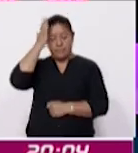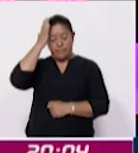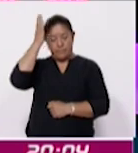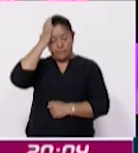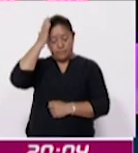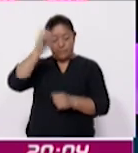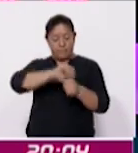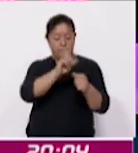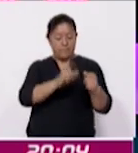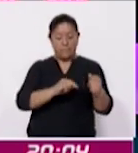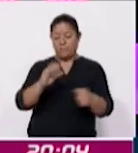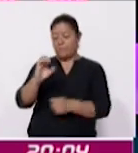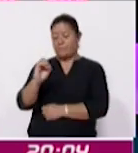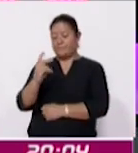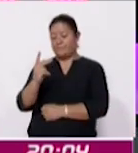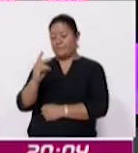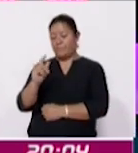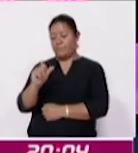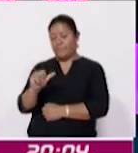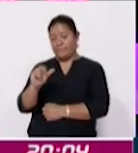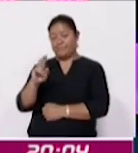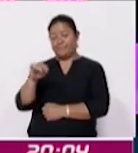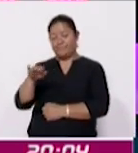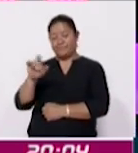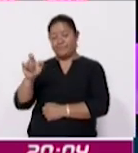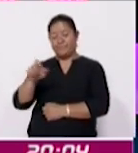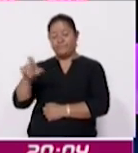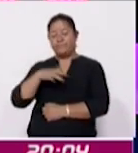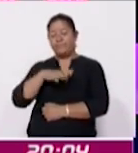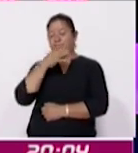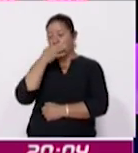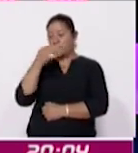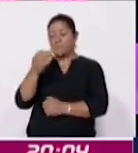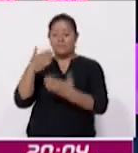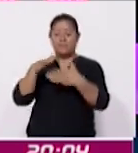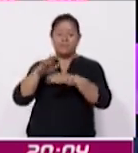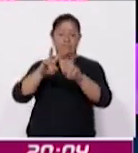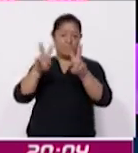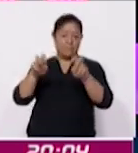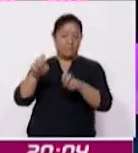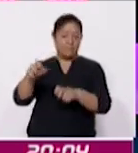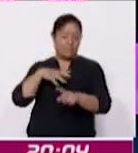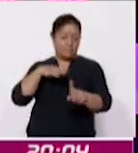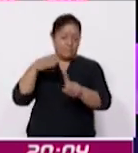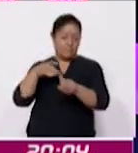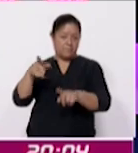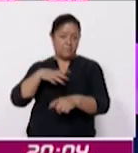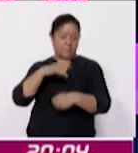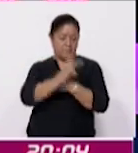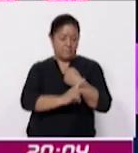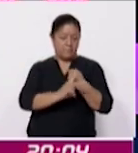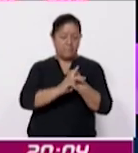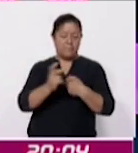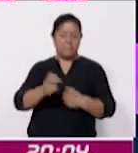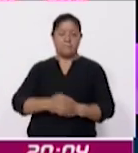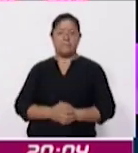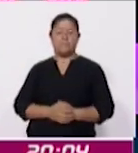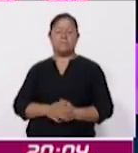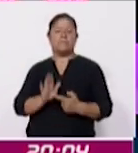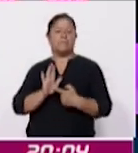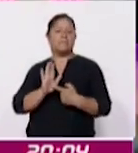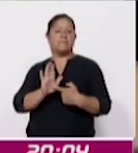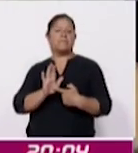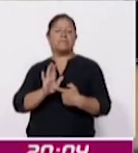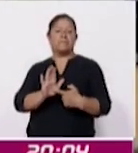Coparmex e hizo algunos pronunciamientos sobre temas que tienen que ver con el país y esta es la nota completa.